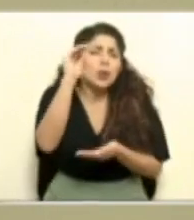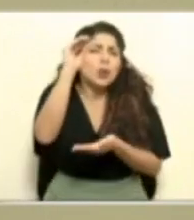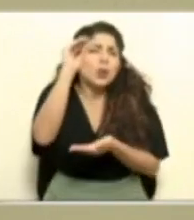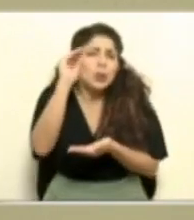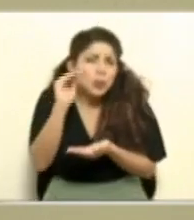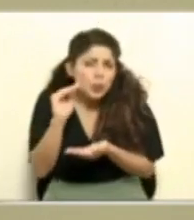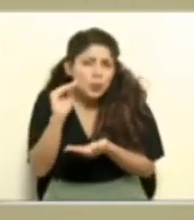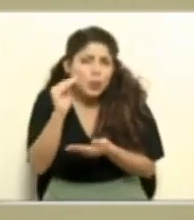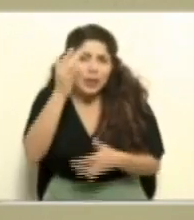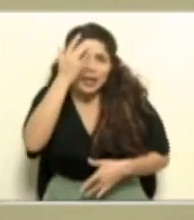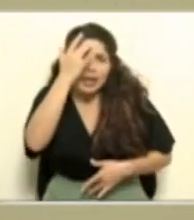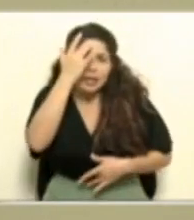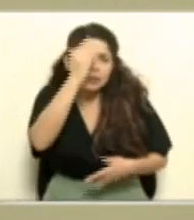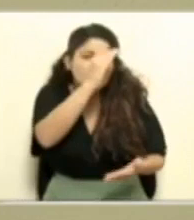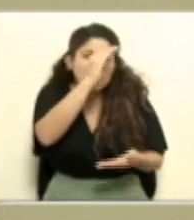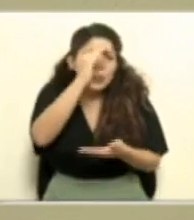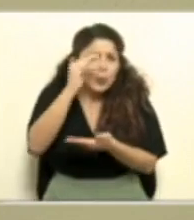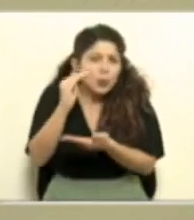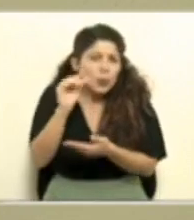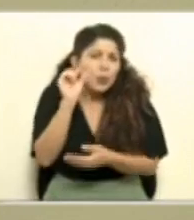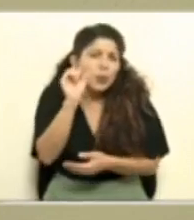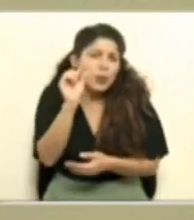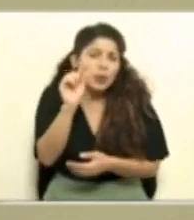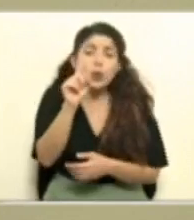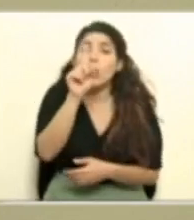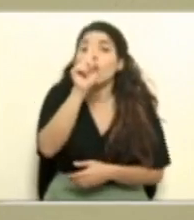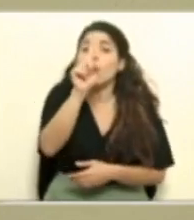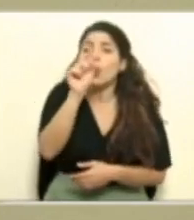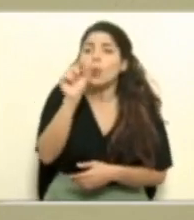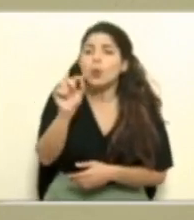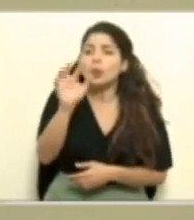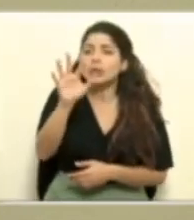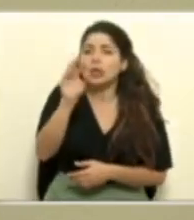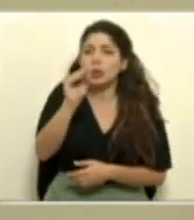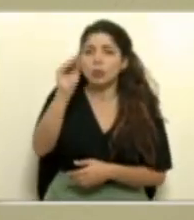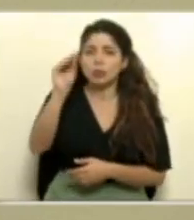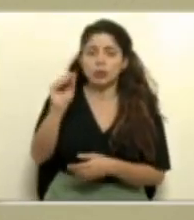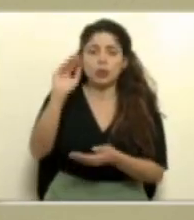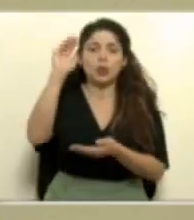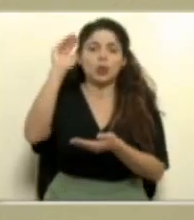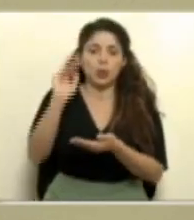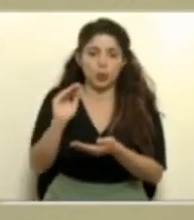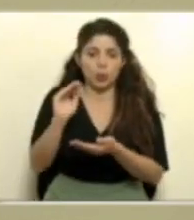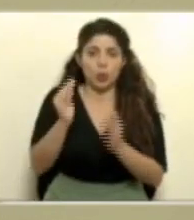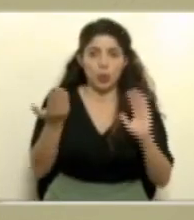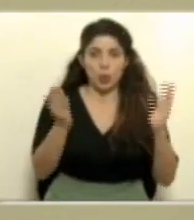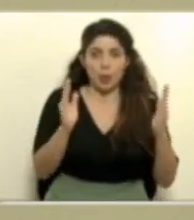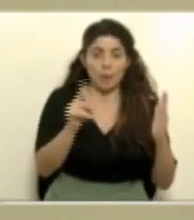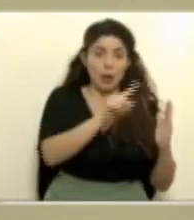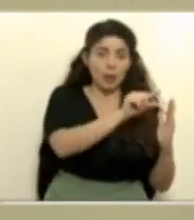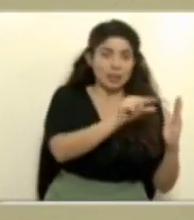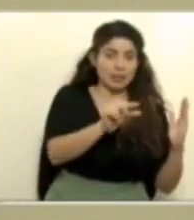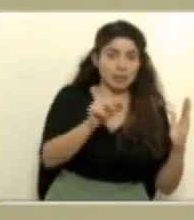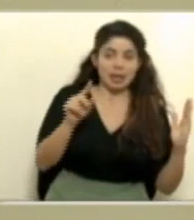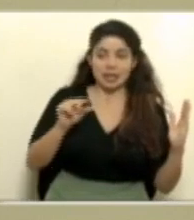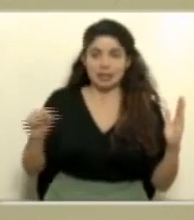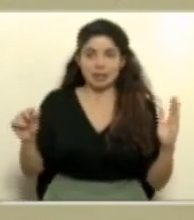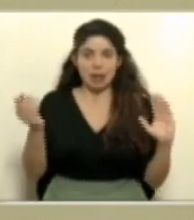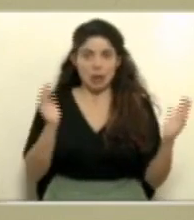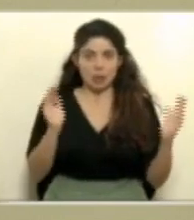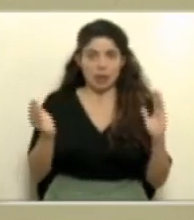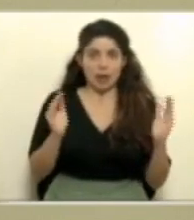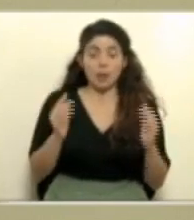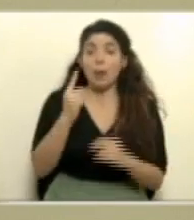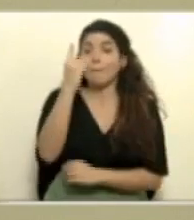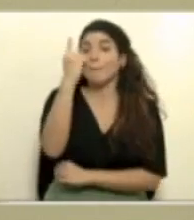en la cantidad de casos de apenas 1.5% de una semana a otra. El promedio